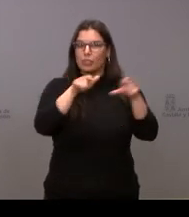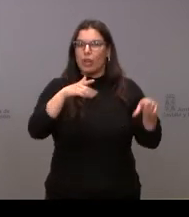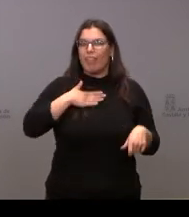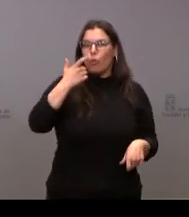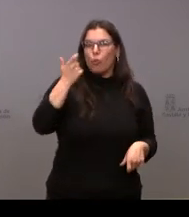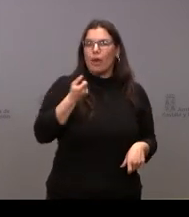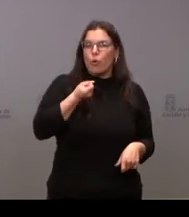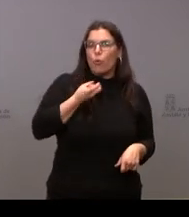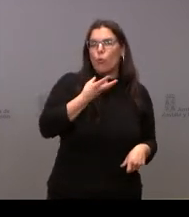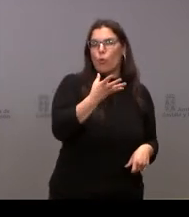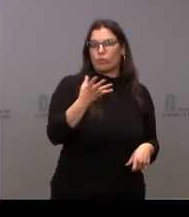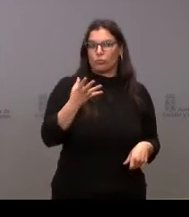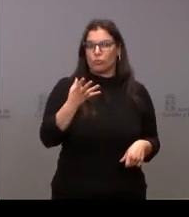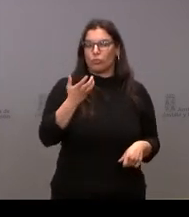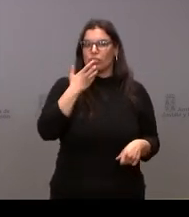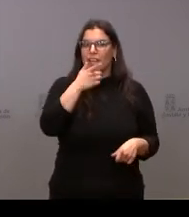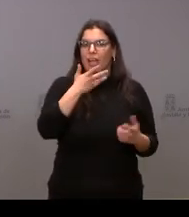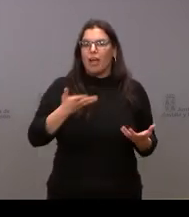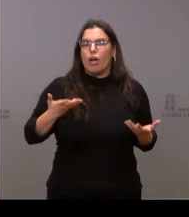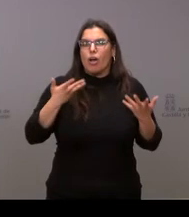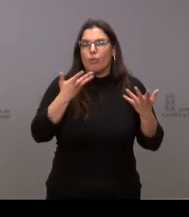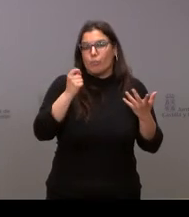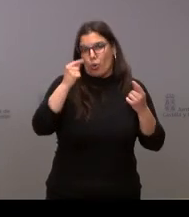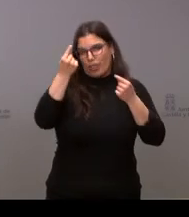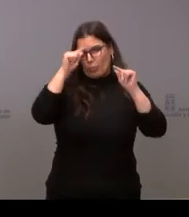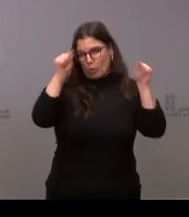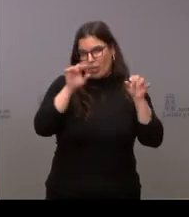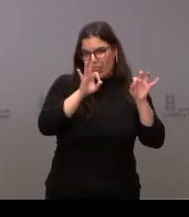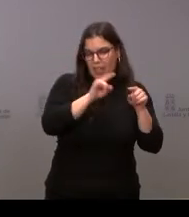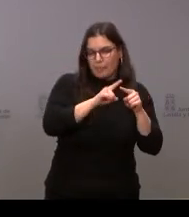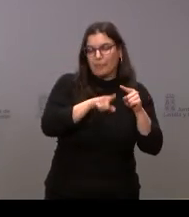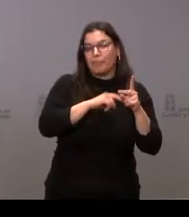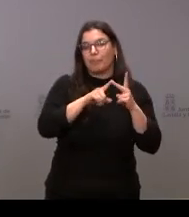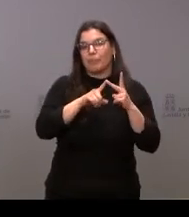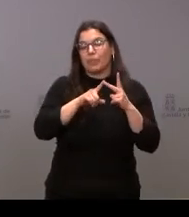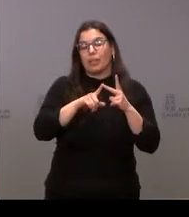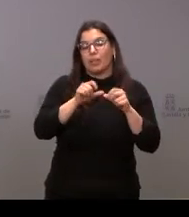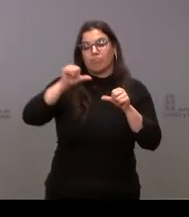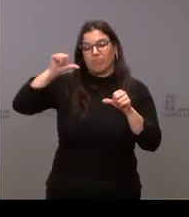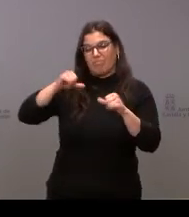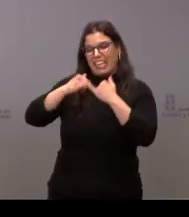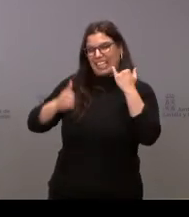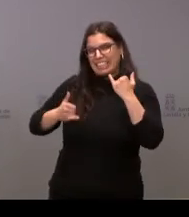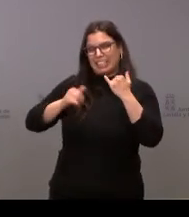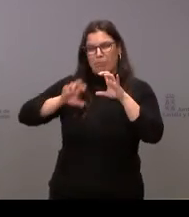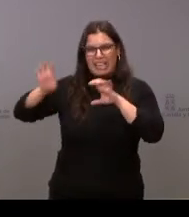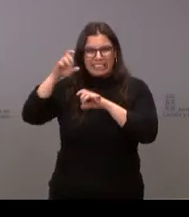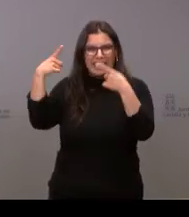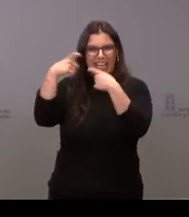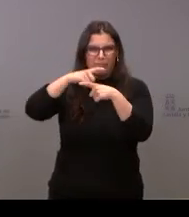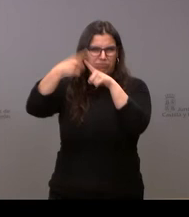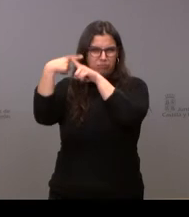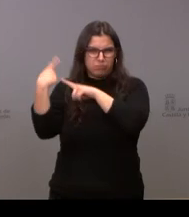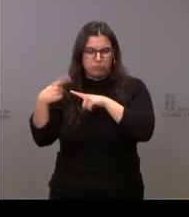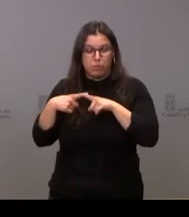se van a poner a disposición de ellos un poco provincializados luego por otras crisis humanitarias las bolsas de